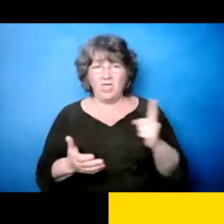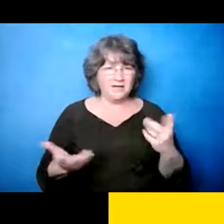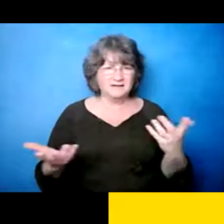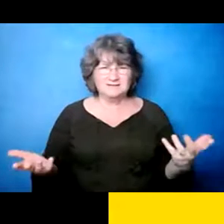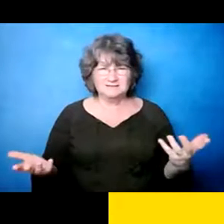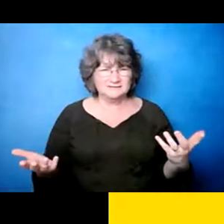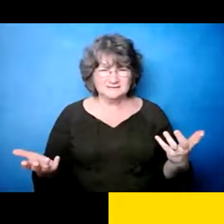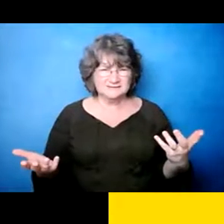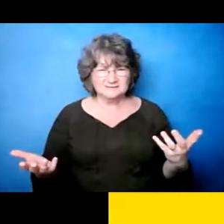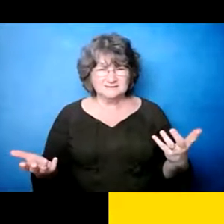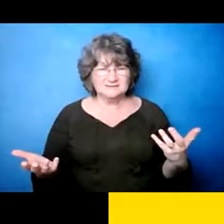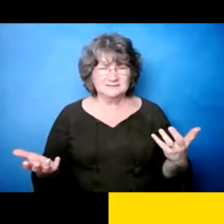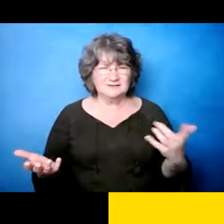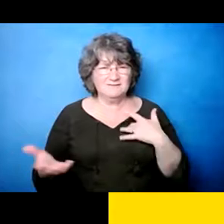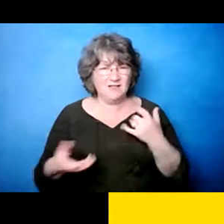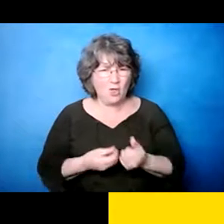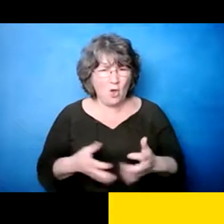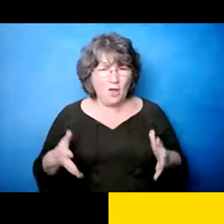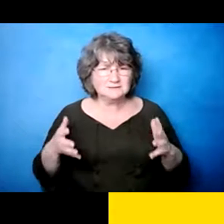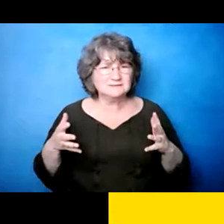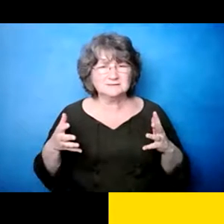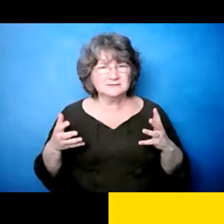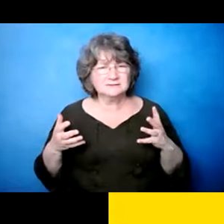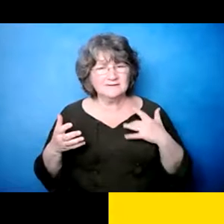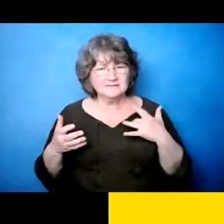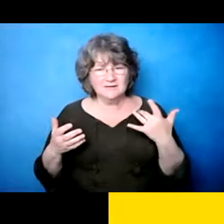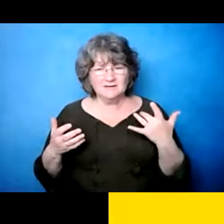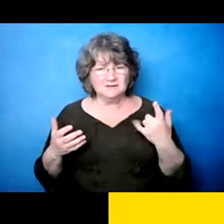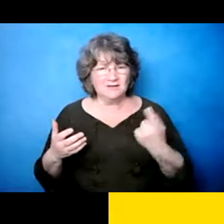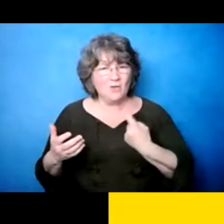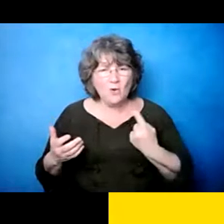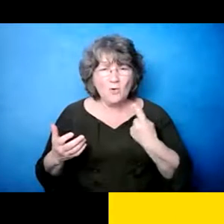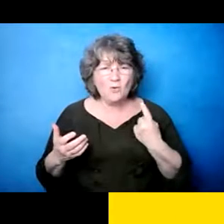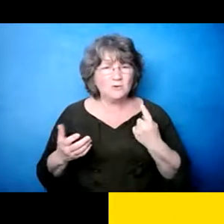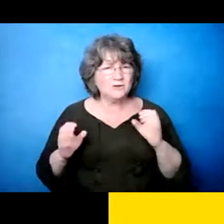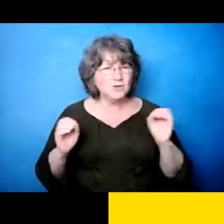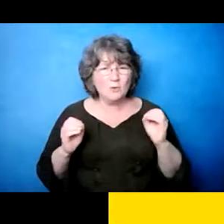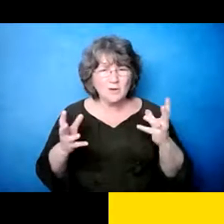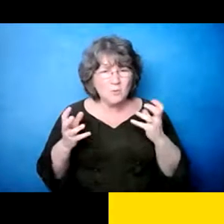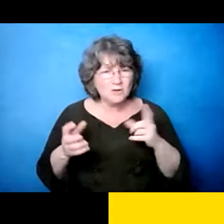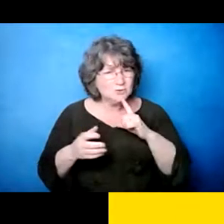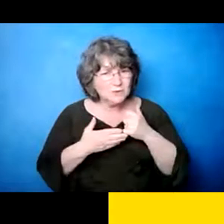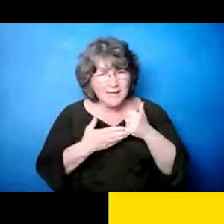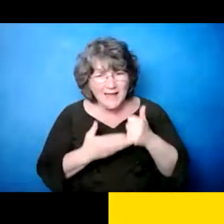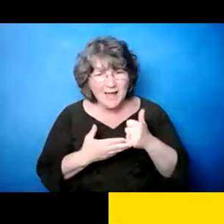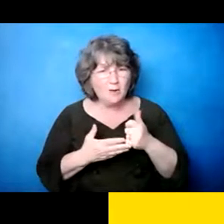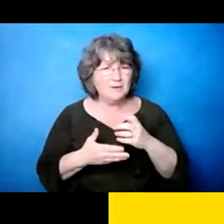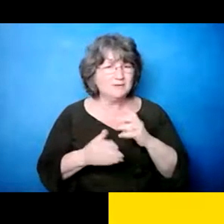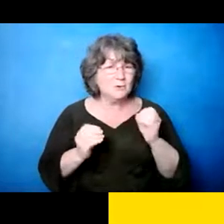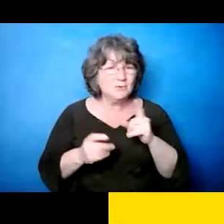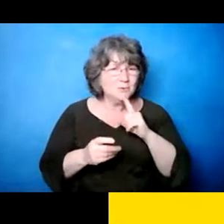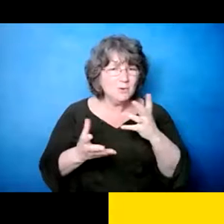Usted se siente como que, que, que nadie quiere,